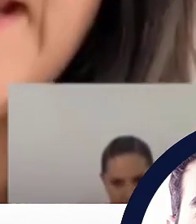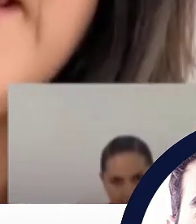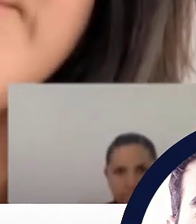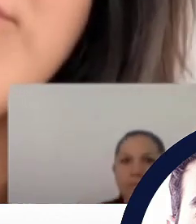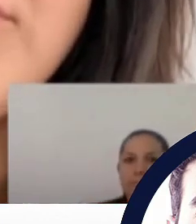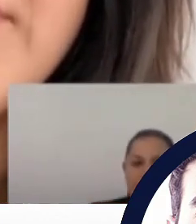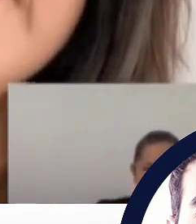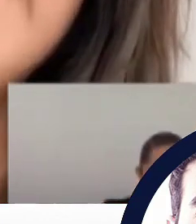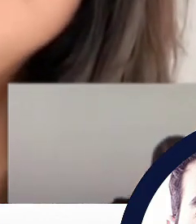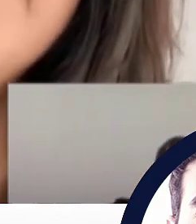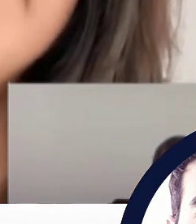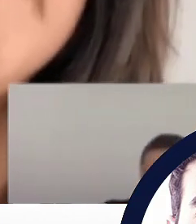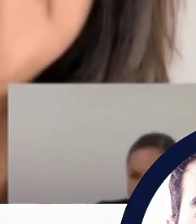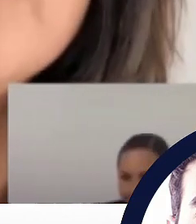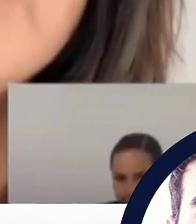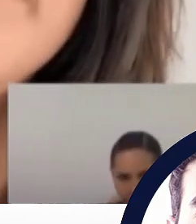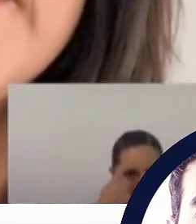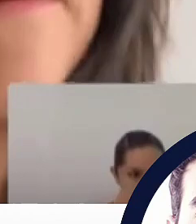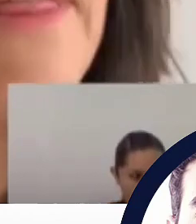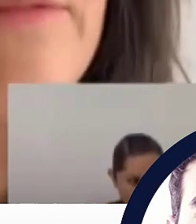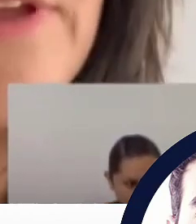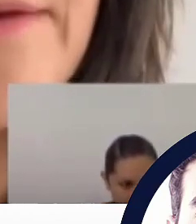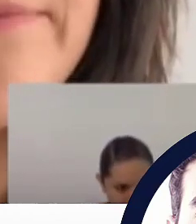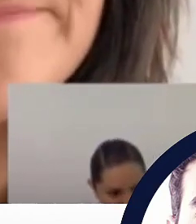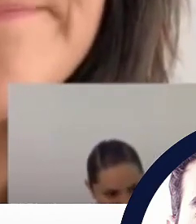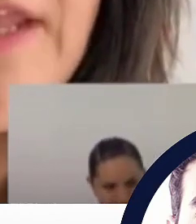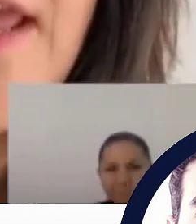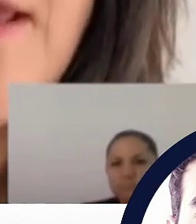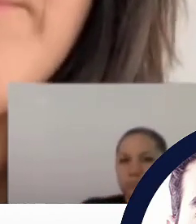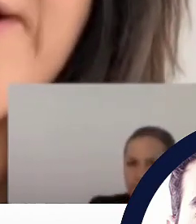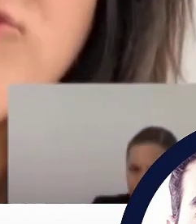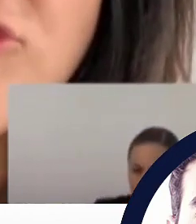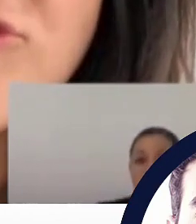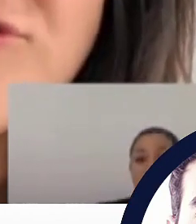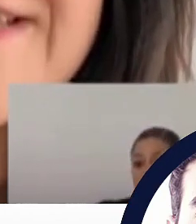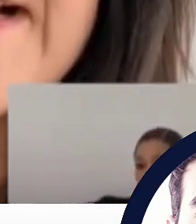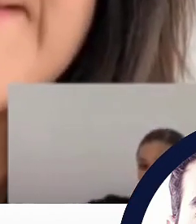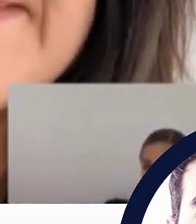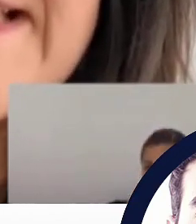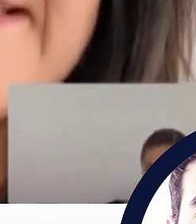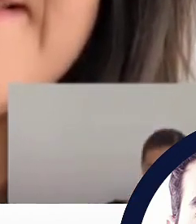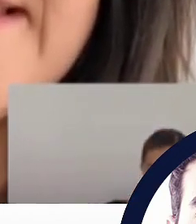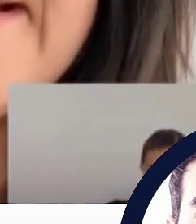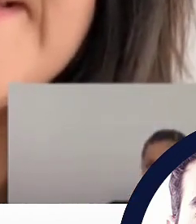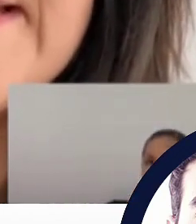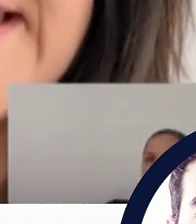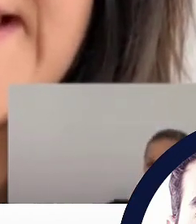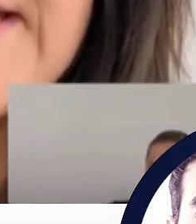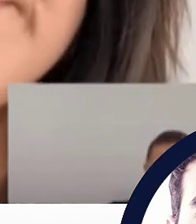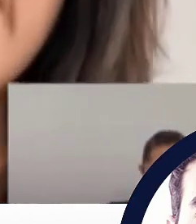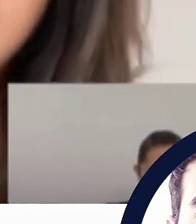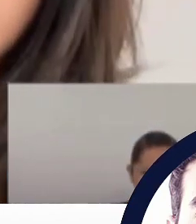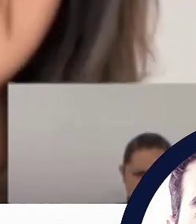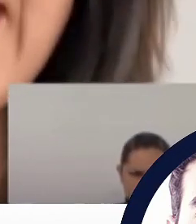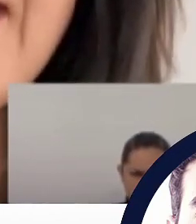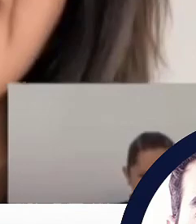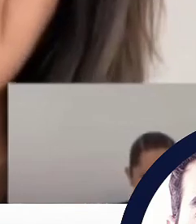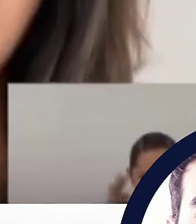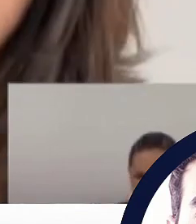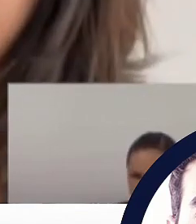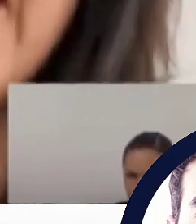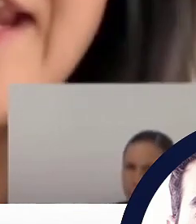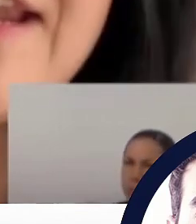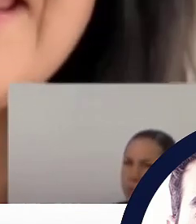plazo. Creemos que es mucho más importante poner en perspectiva la estructura y cómo se van comportando a lo largo de un tiempo,